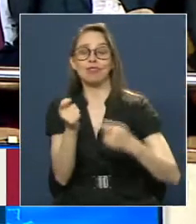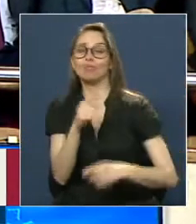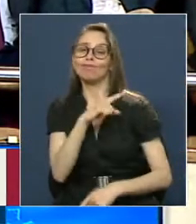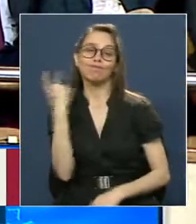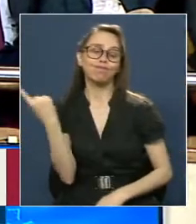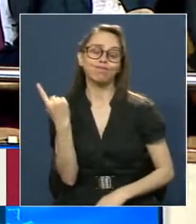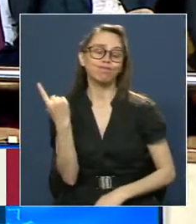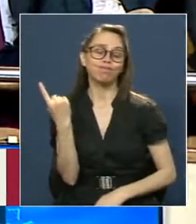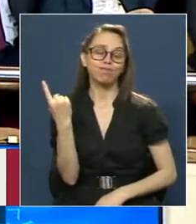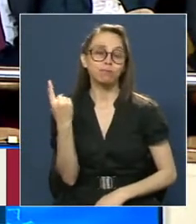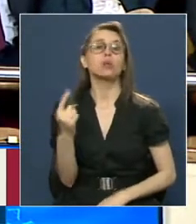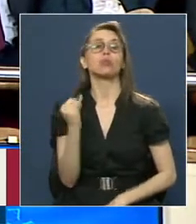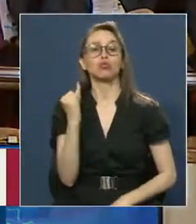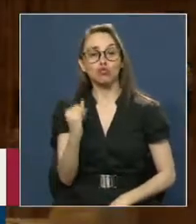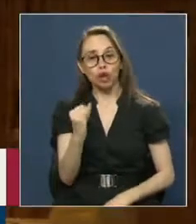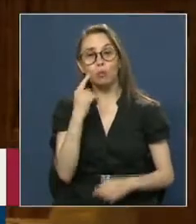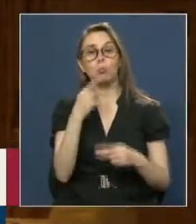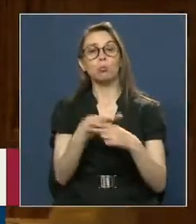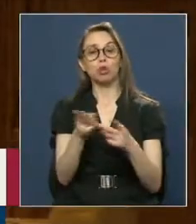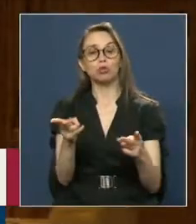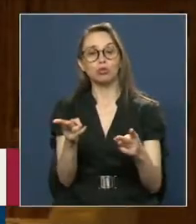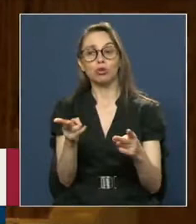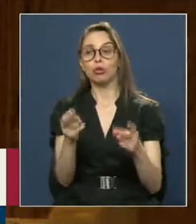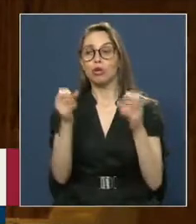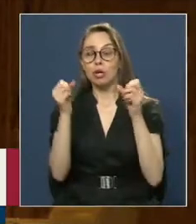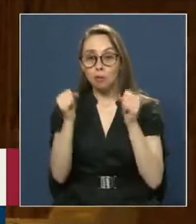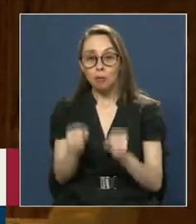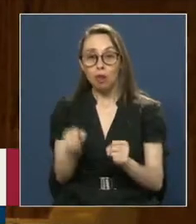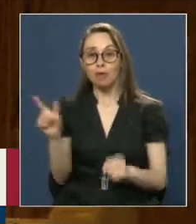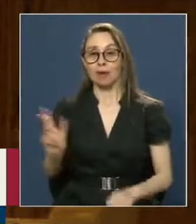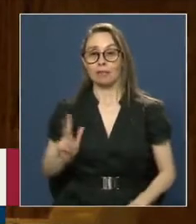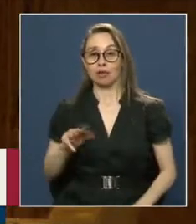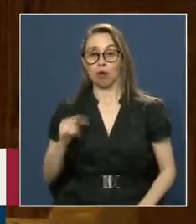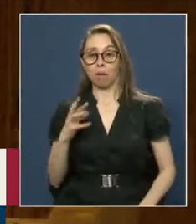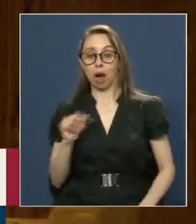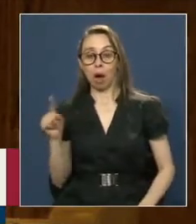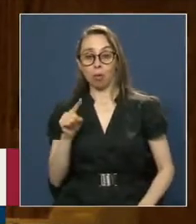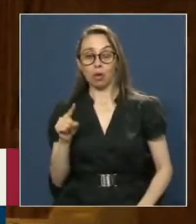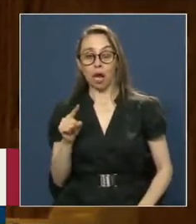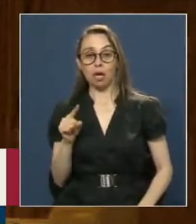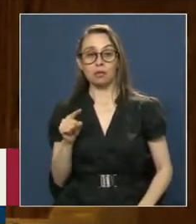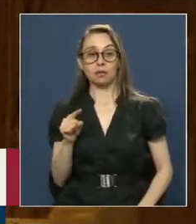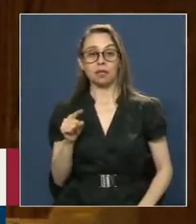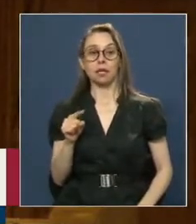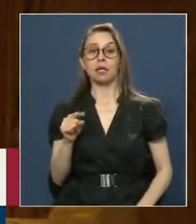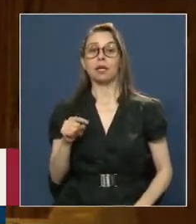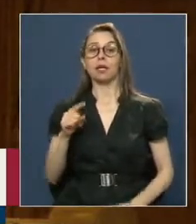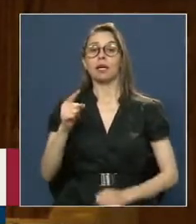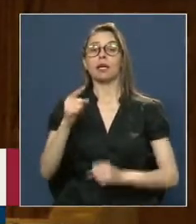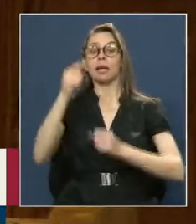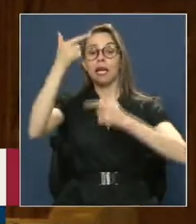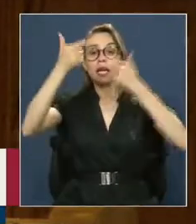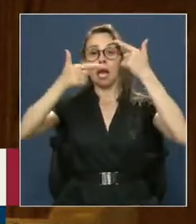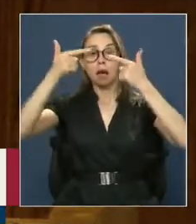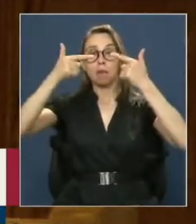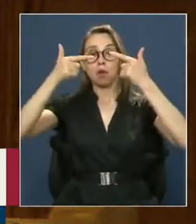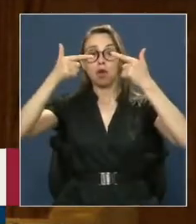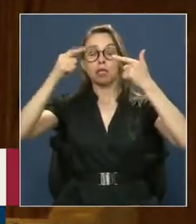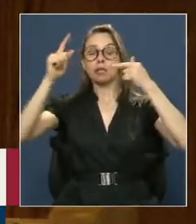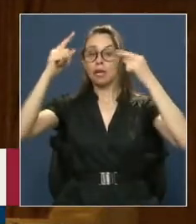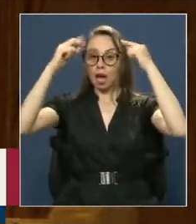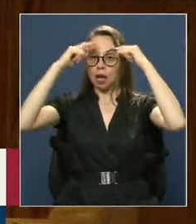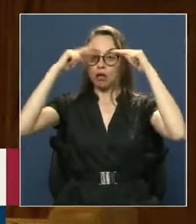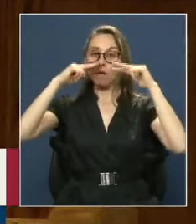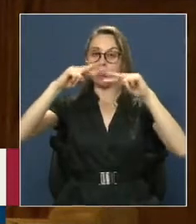Demostró Sí La capacidad De Maurá Para mirar La política Con mayúscula